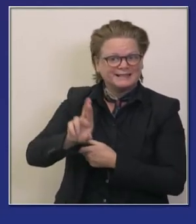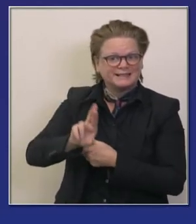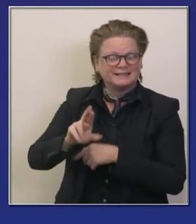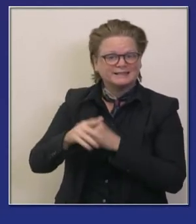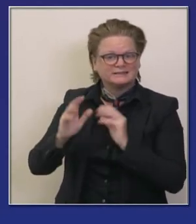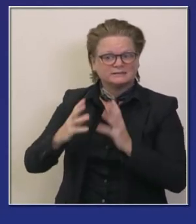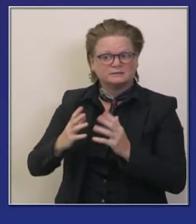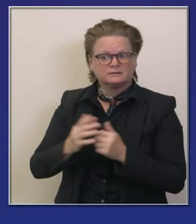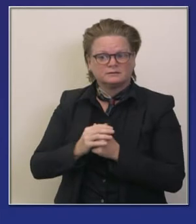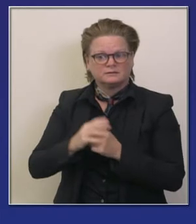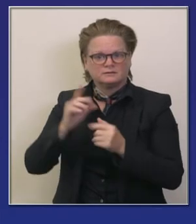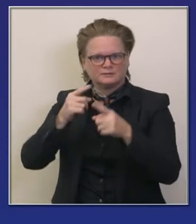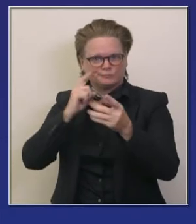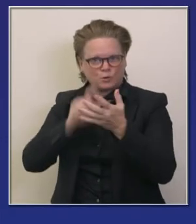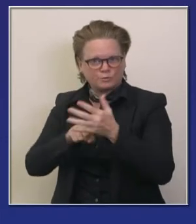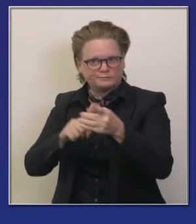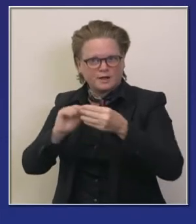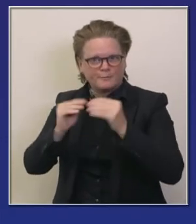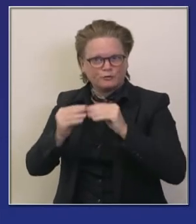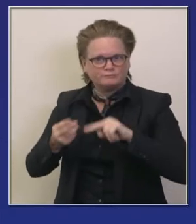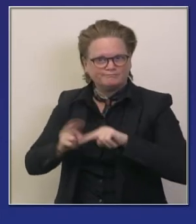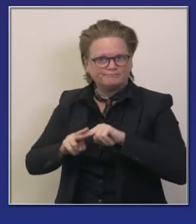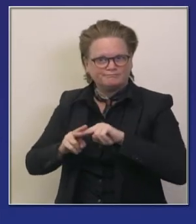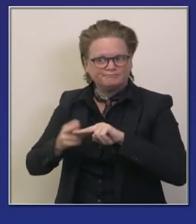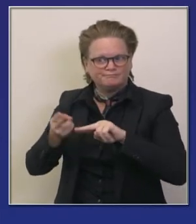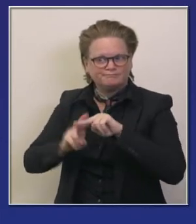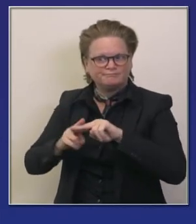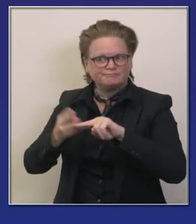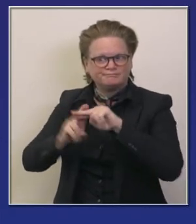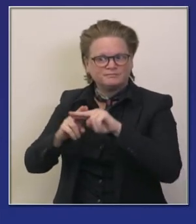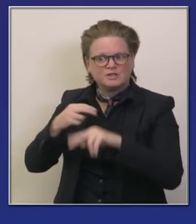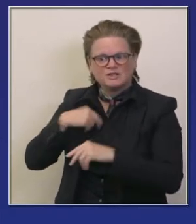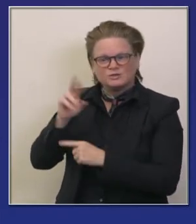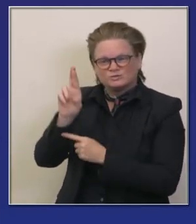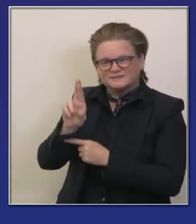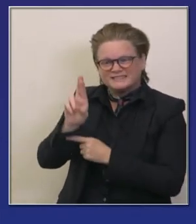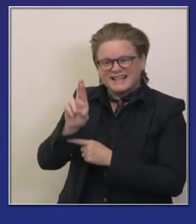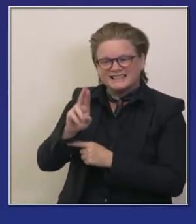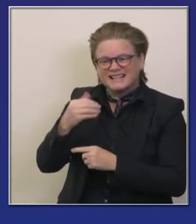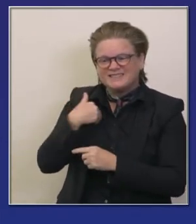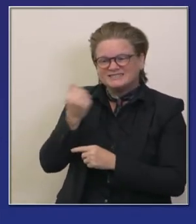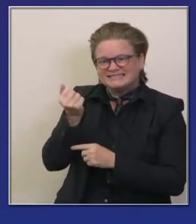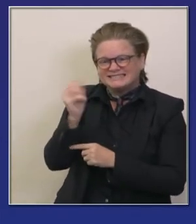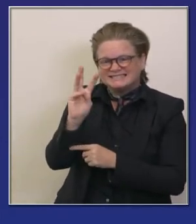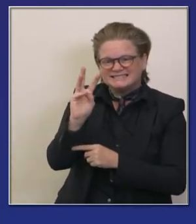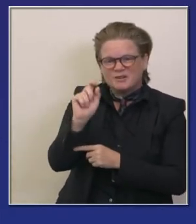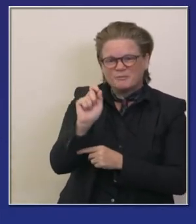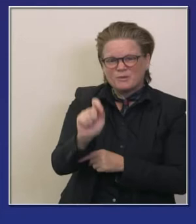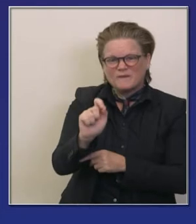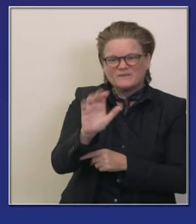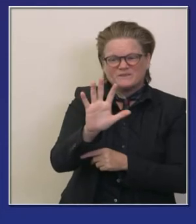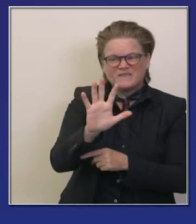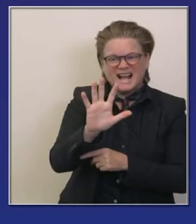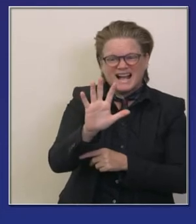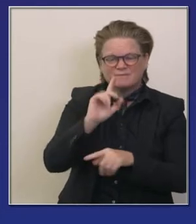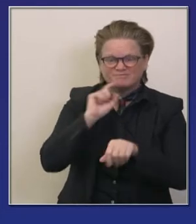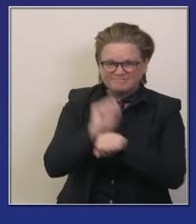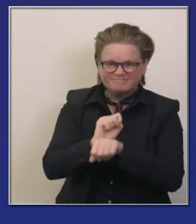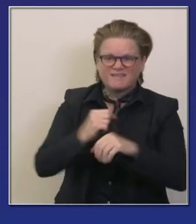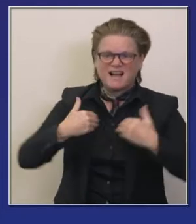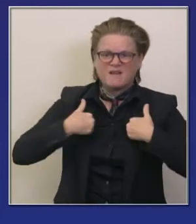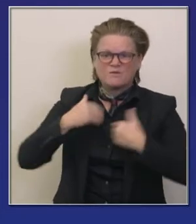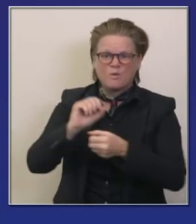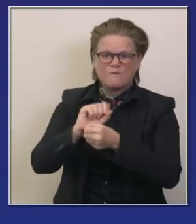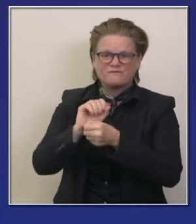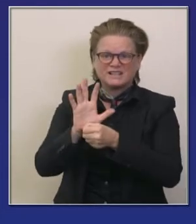índices de crecimiento sorprendentes riverside 65 por ciento de crecimiento el